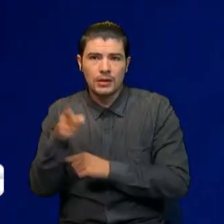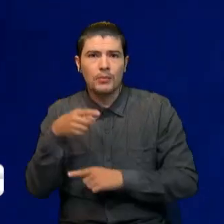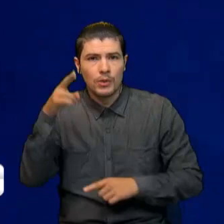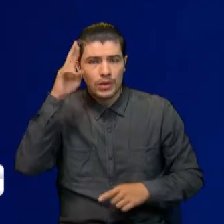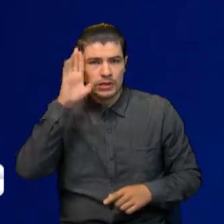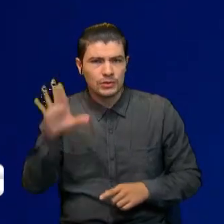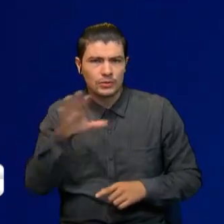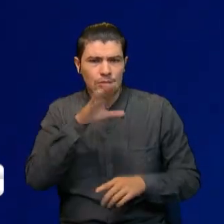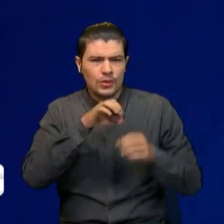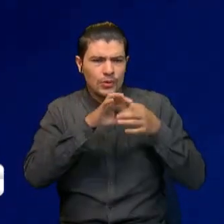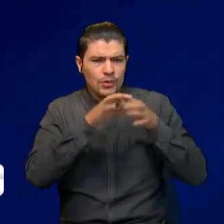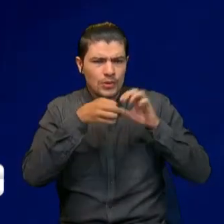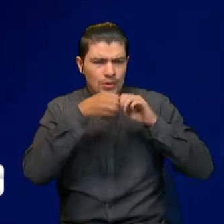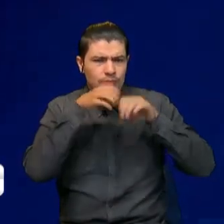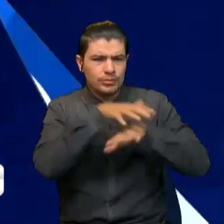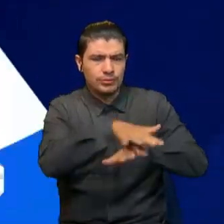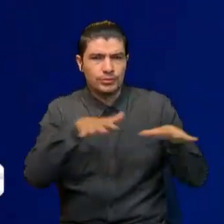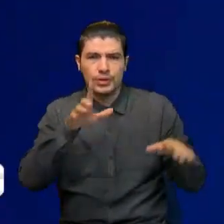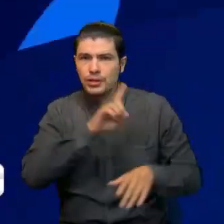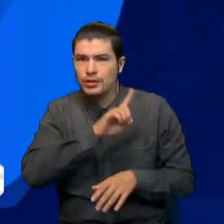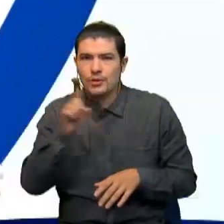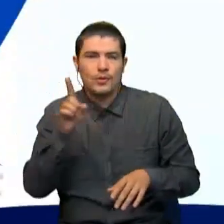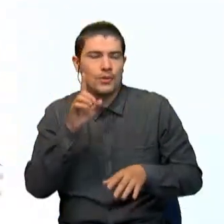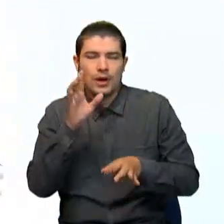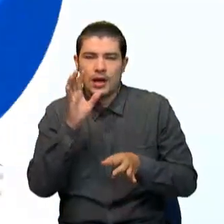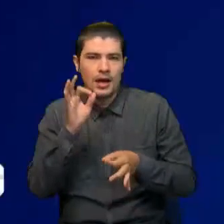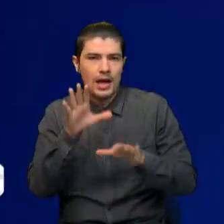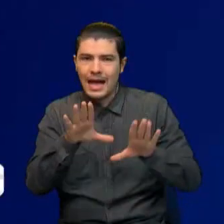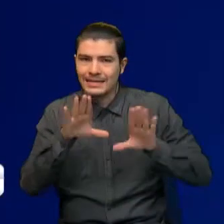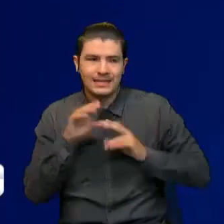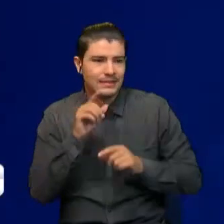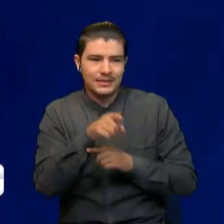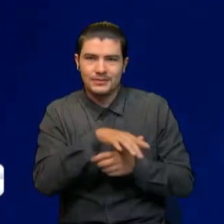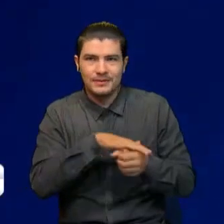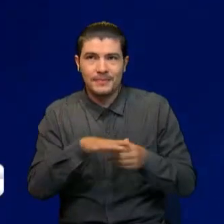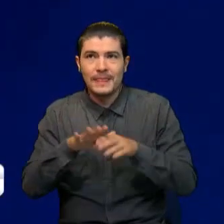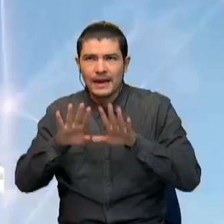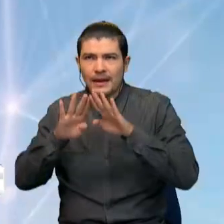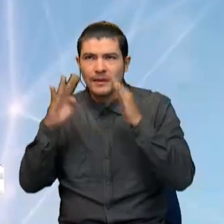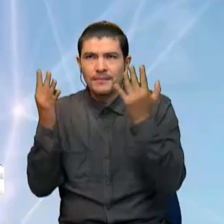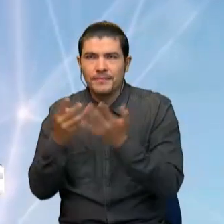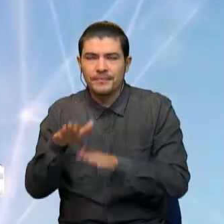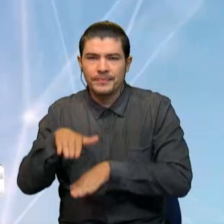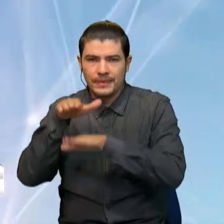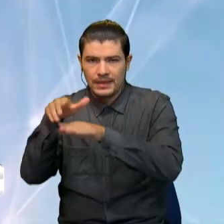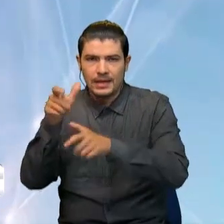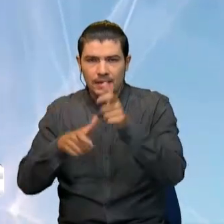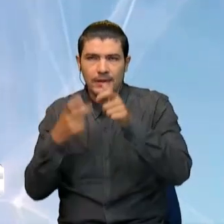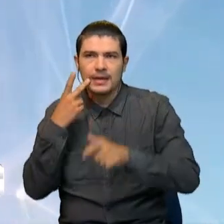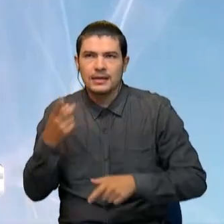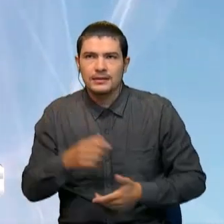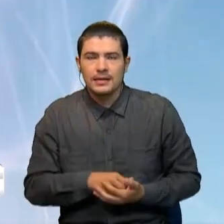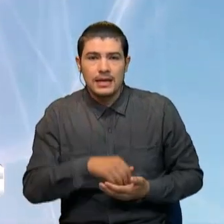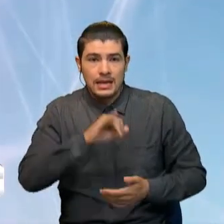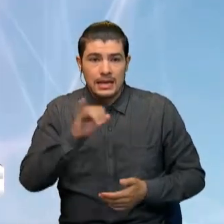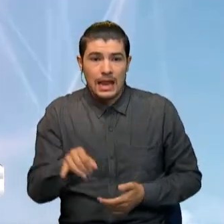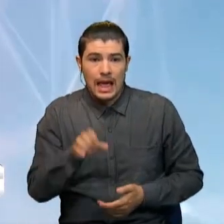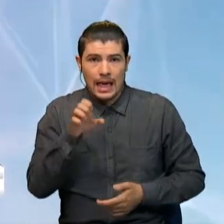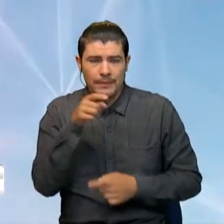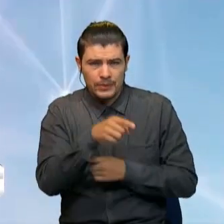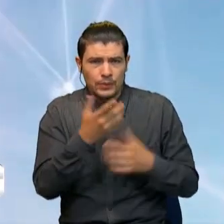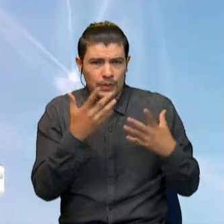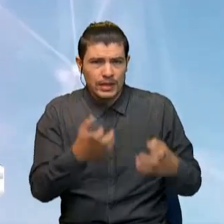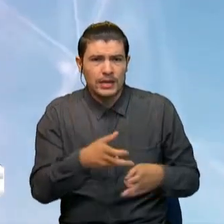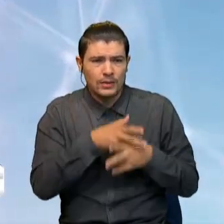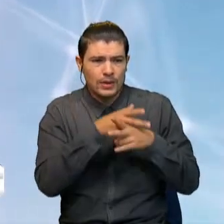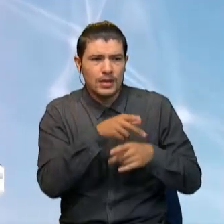críticas en redes sociales para quienes rechazaron este hecho. La representante a la Cámara, Margarita Restrepo. La JEP quiere proteger a